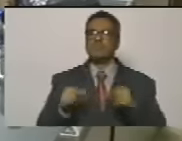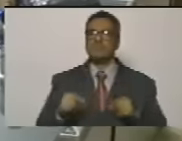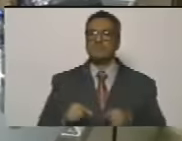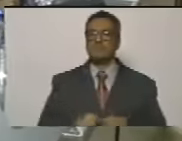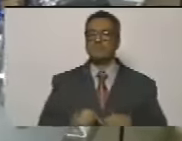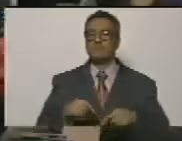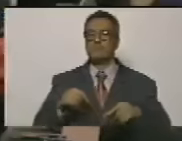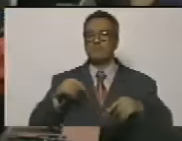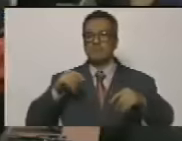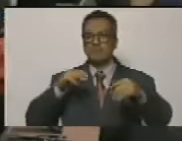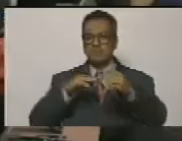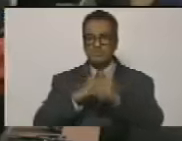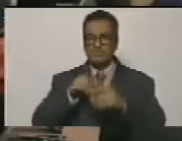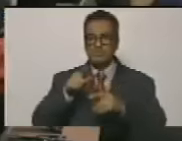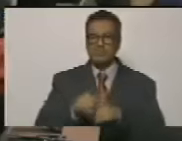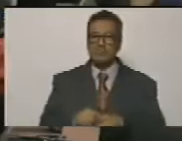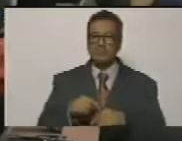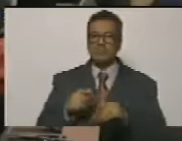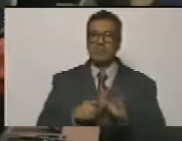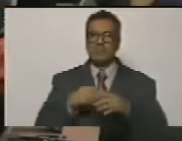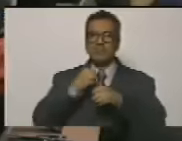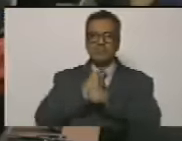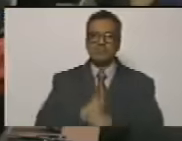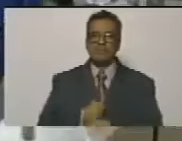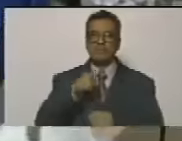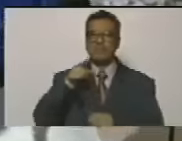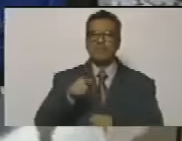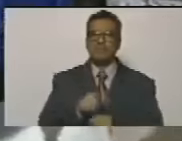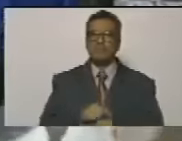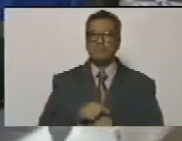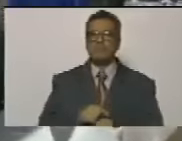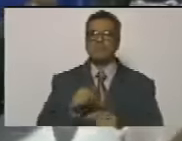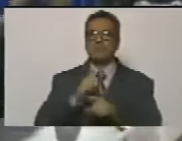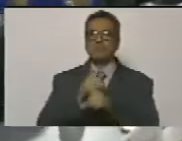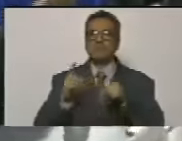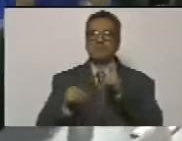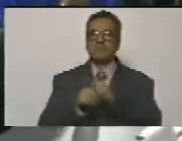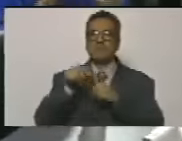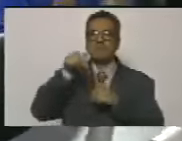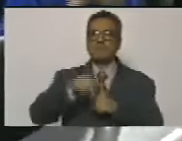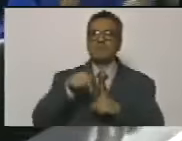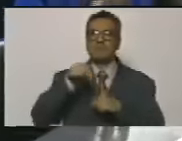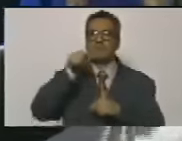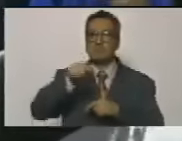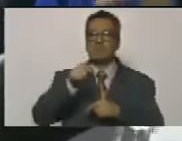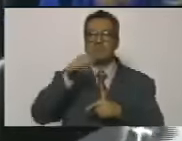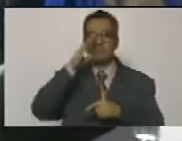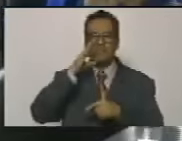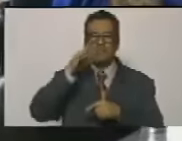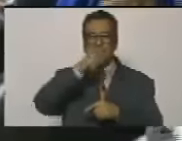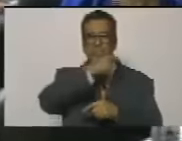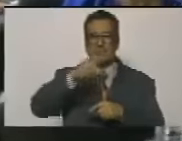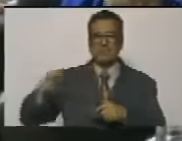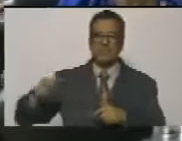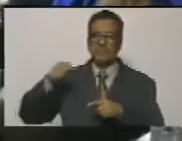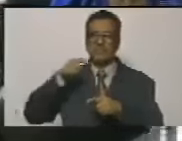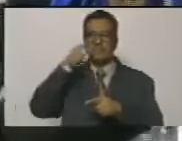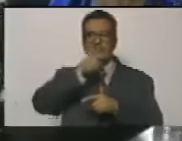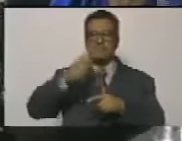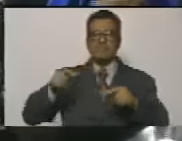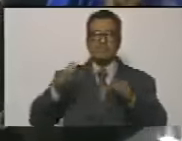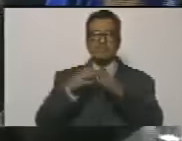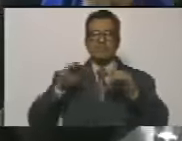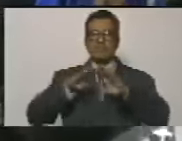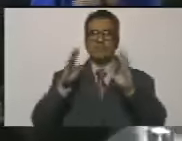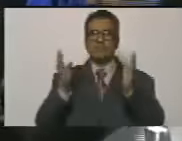limitaciones es una esperanza de redención para este pueblo y los pueblos del